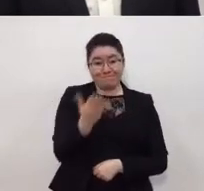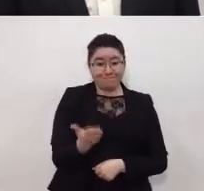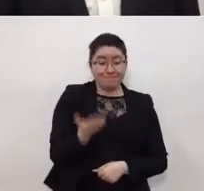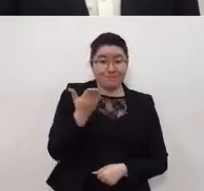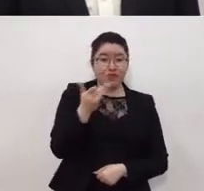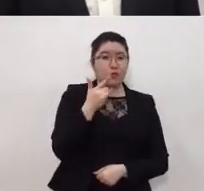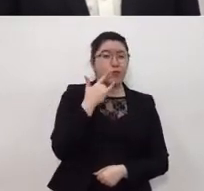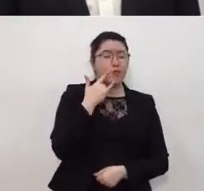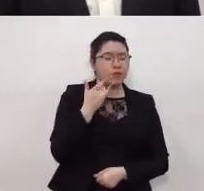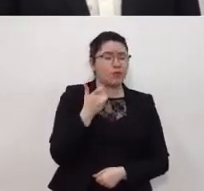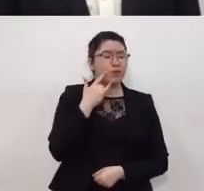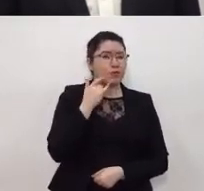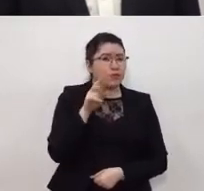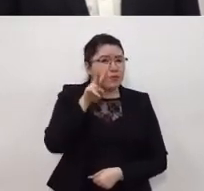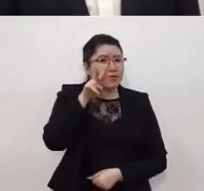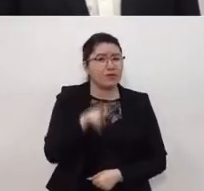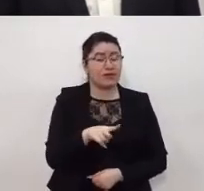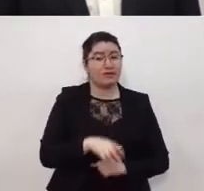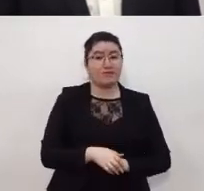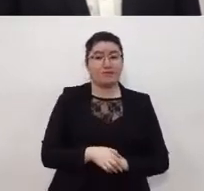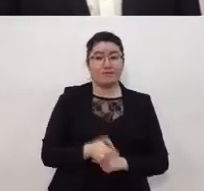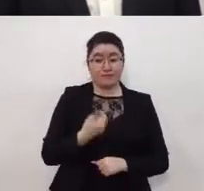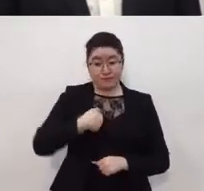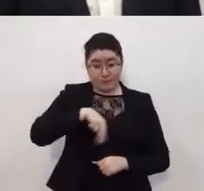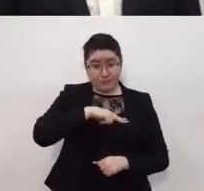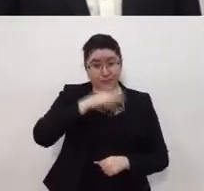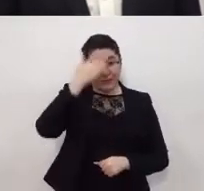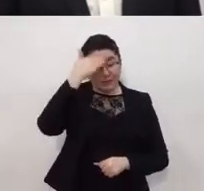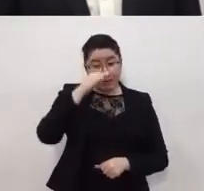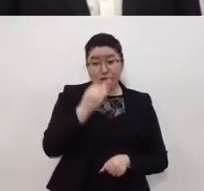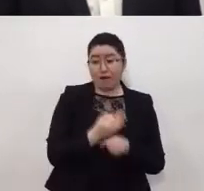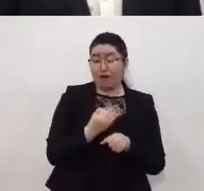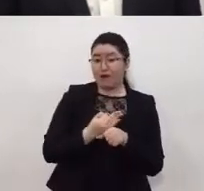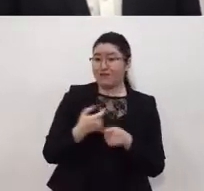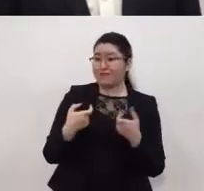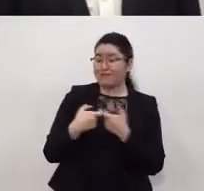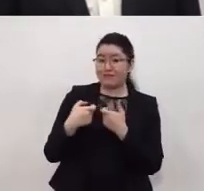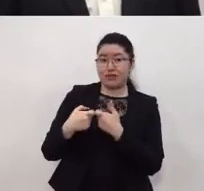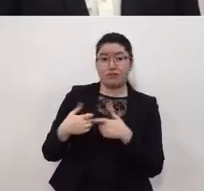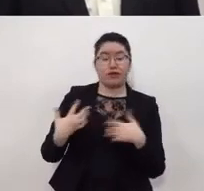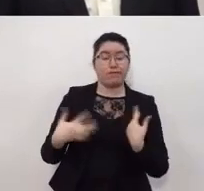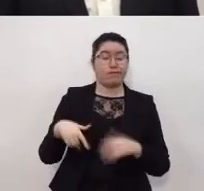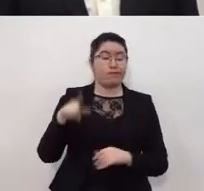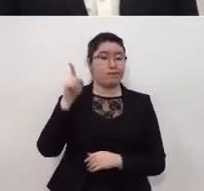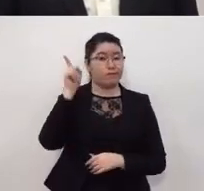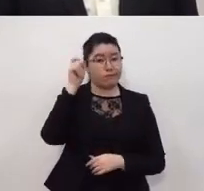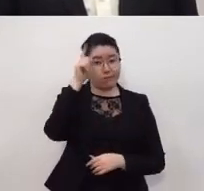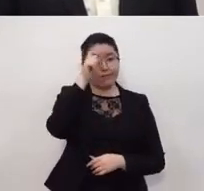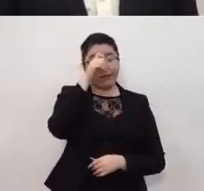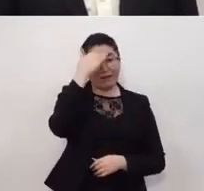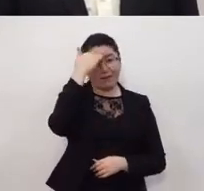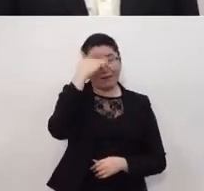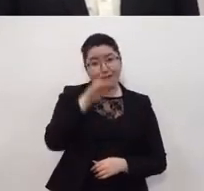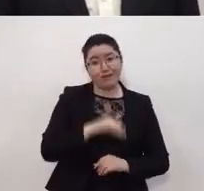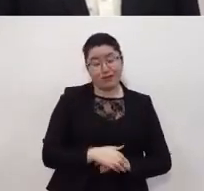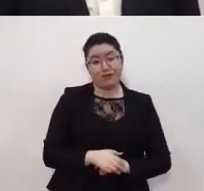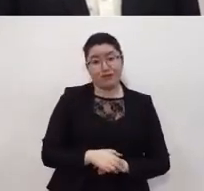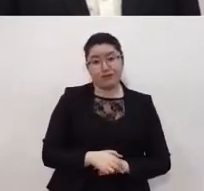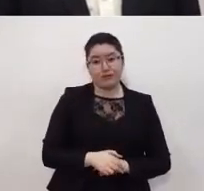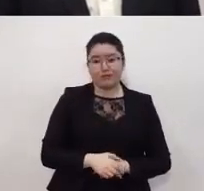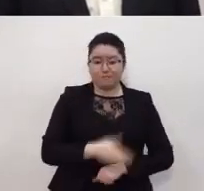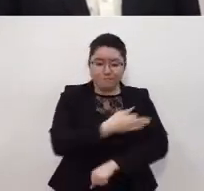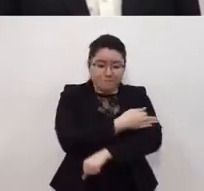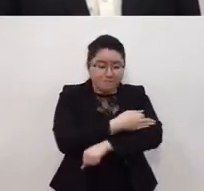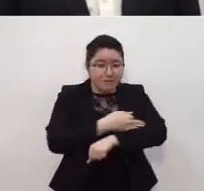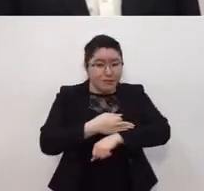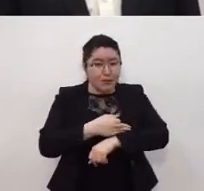ciudadanía sabemos que es muy complicado que hemos vivido una situación económica muy compleja sabemos que para las